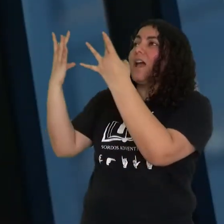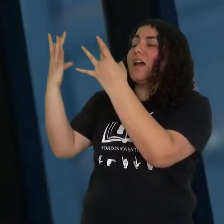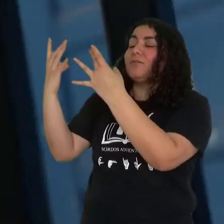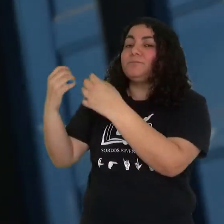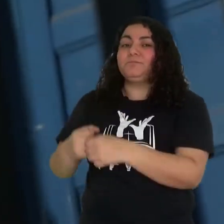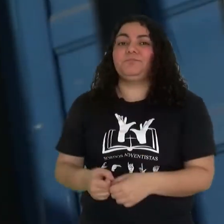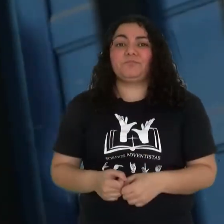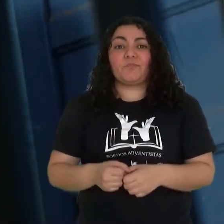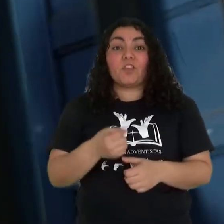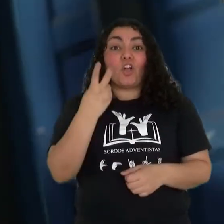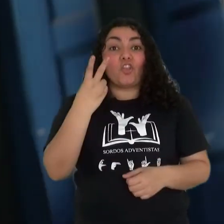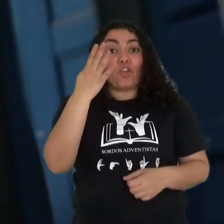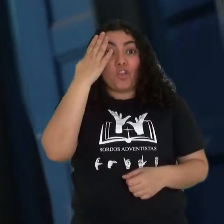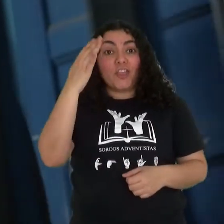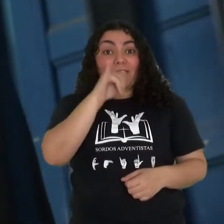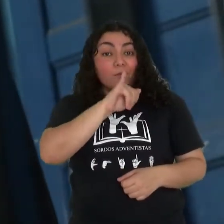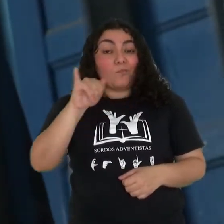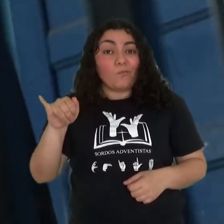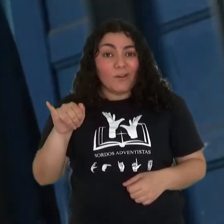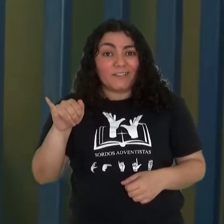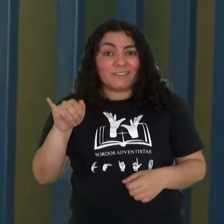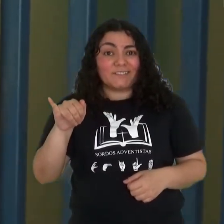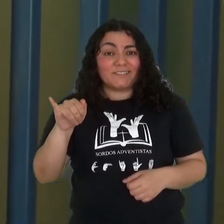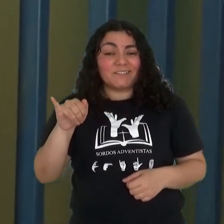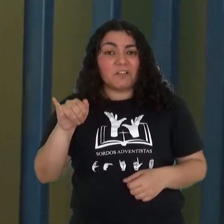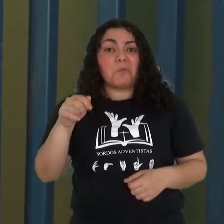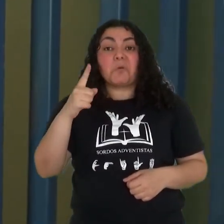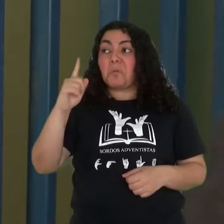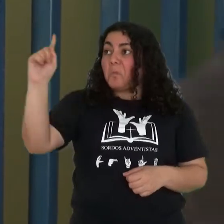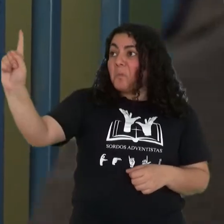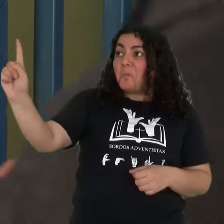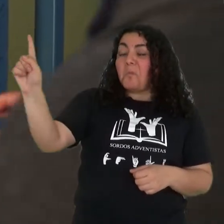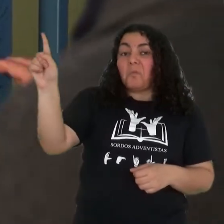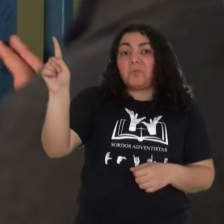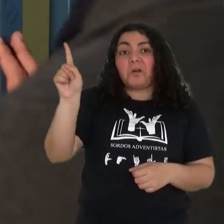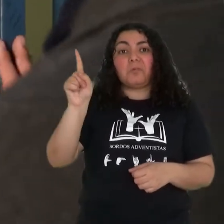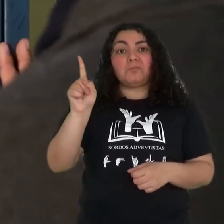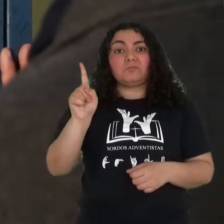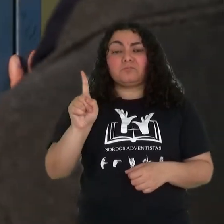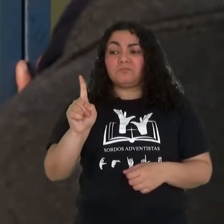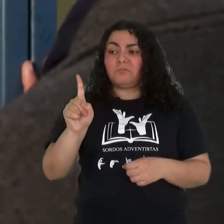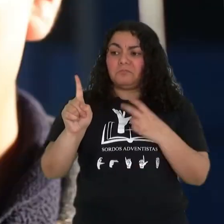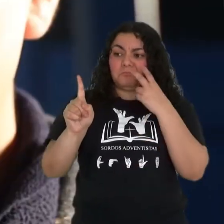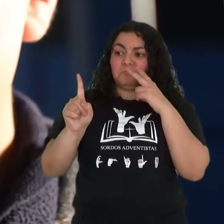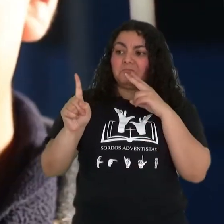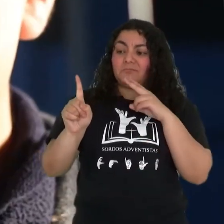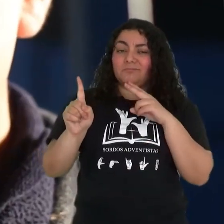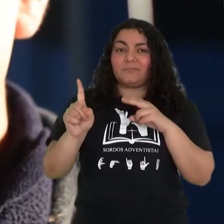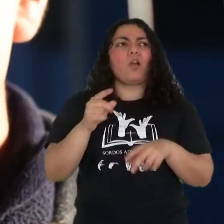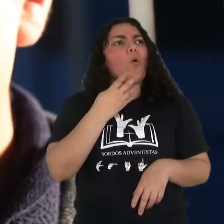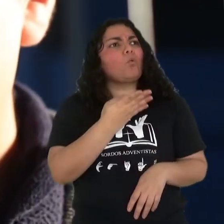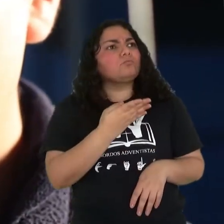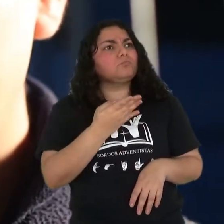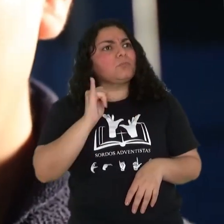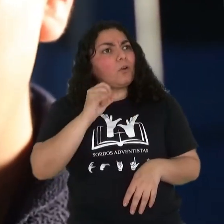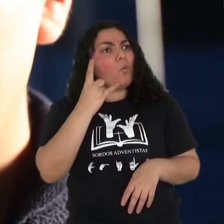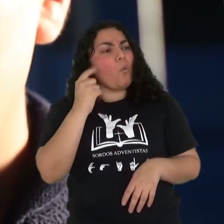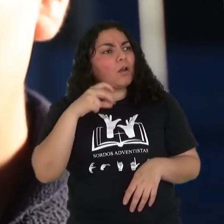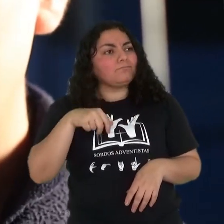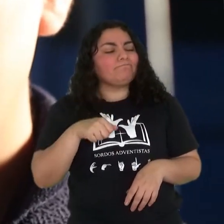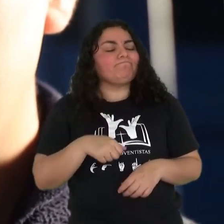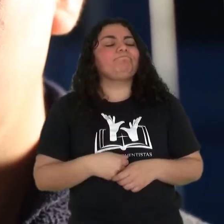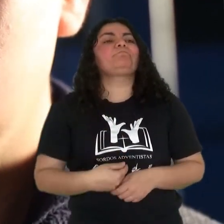Dos días después del encuentro con Dios, Juan recibe una visita inesperada. ¿Usted es don Juan?